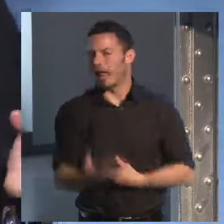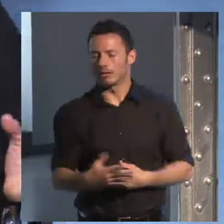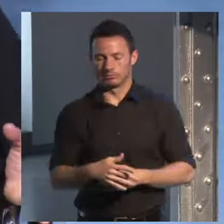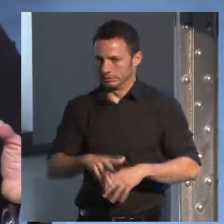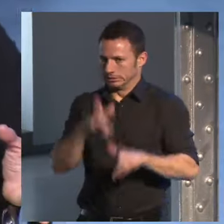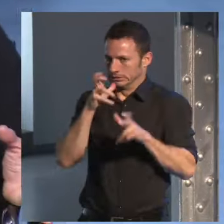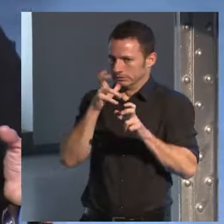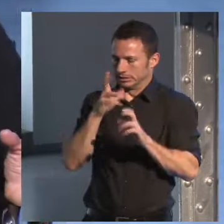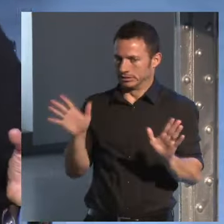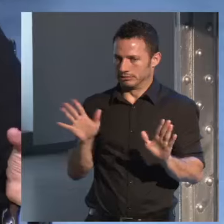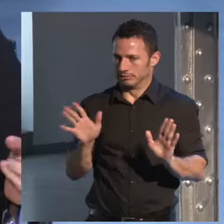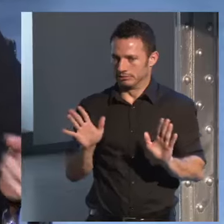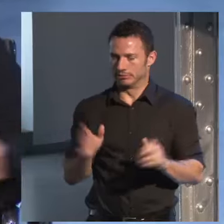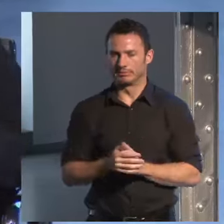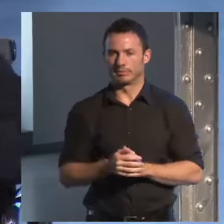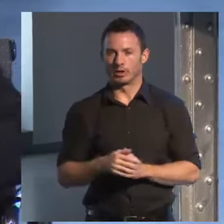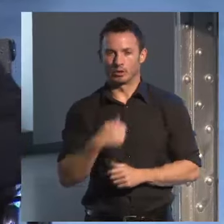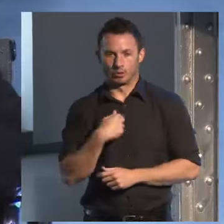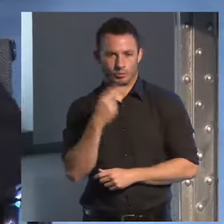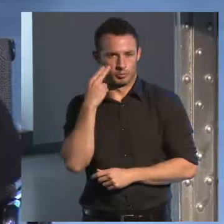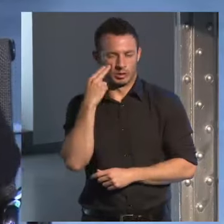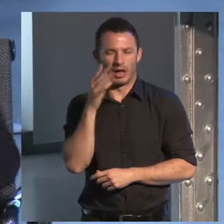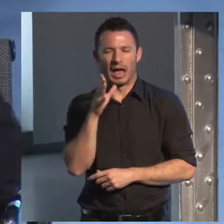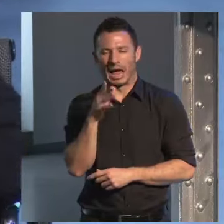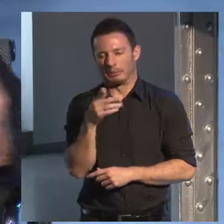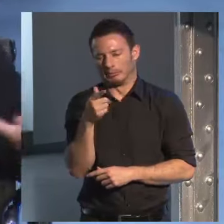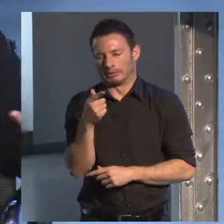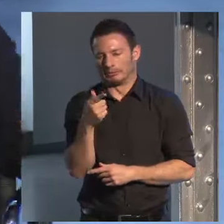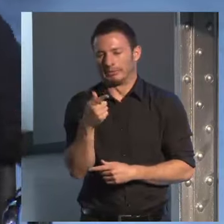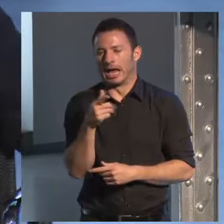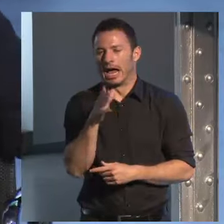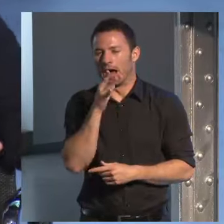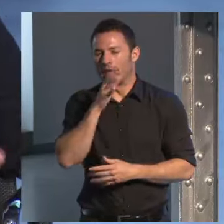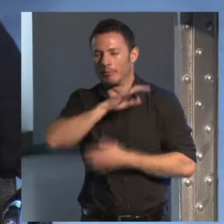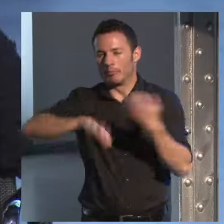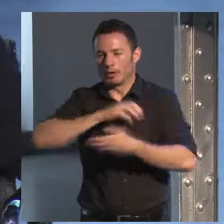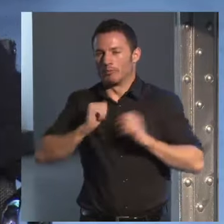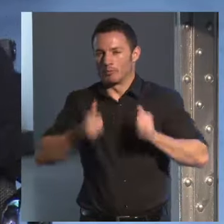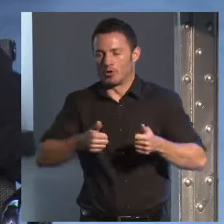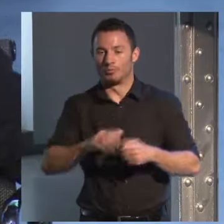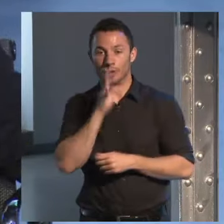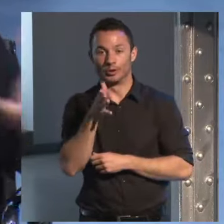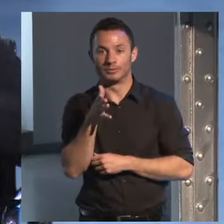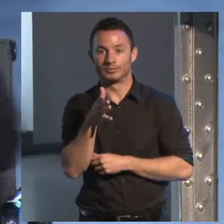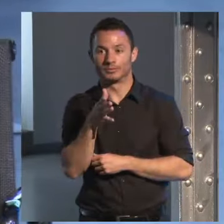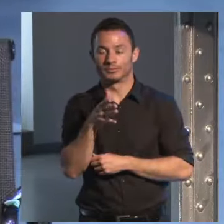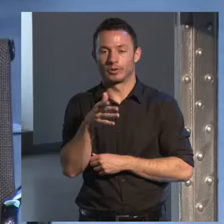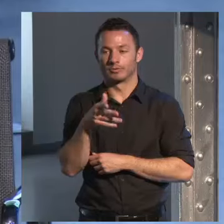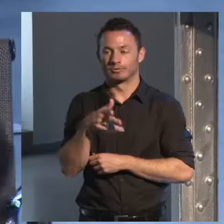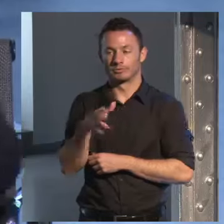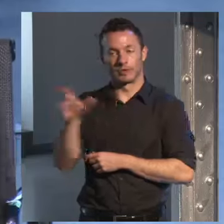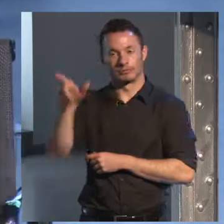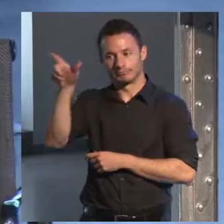yo tengo miedo de que además vamos a poner un poco de polémica venga oyendo a Leonardo